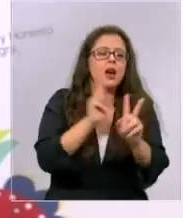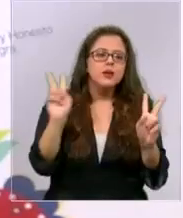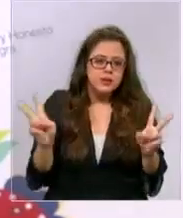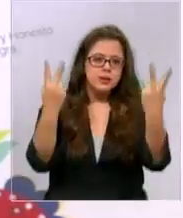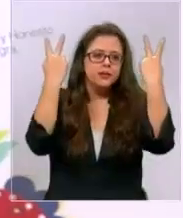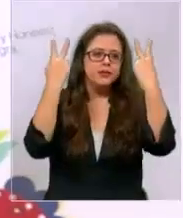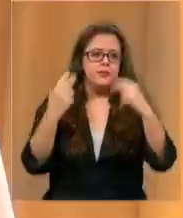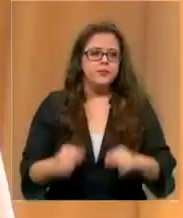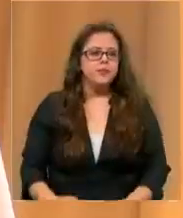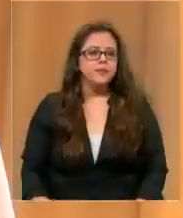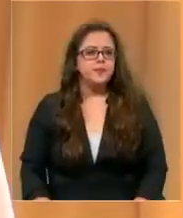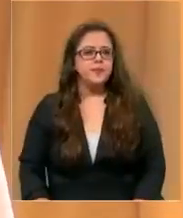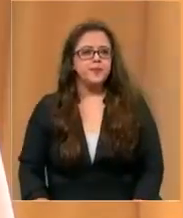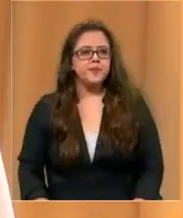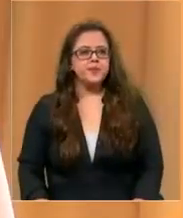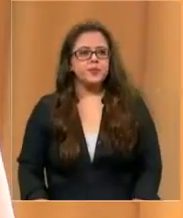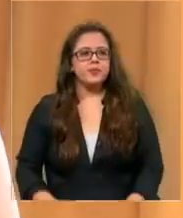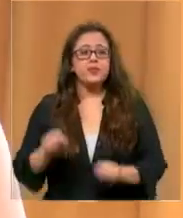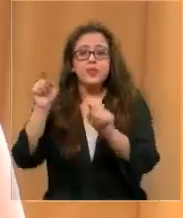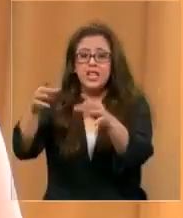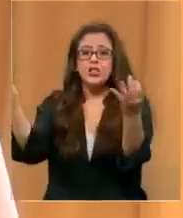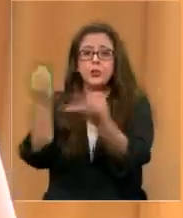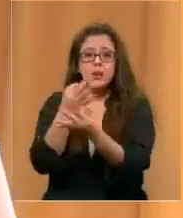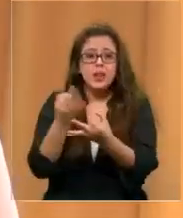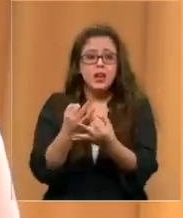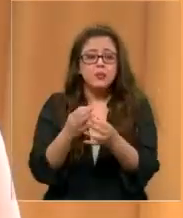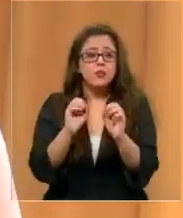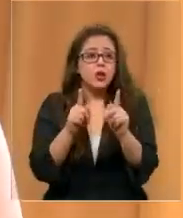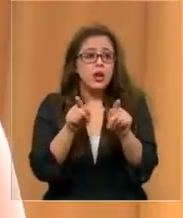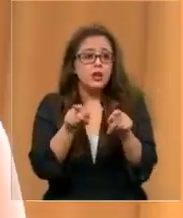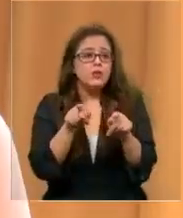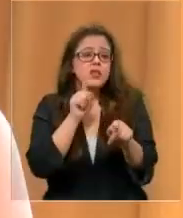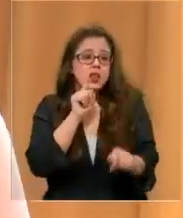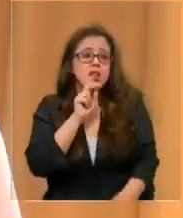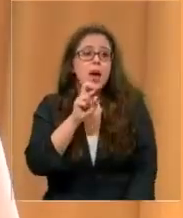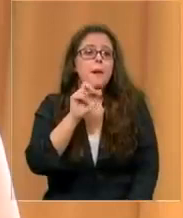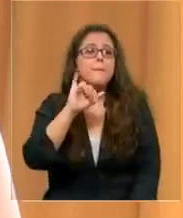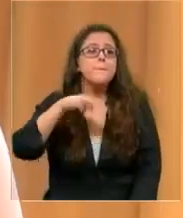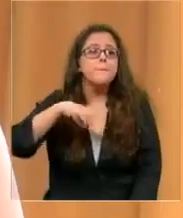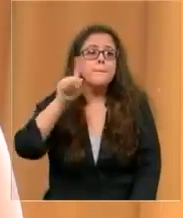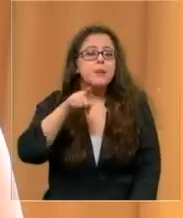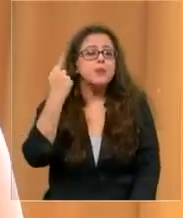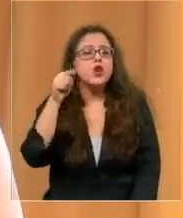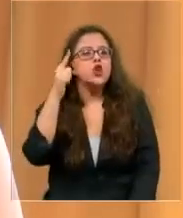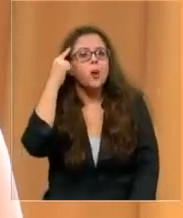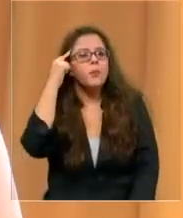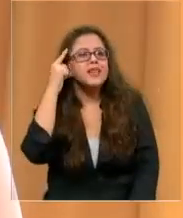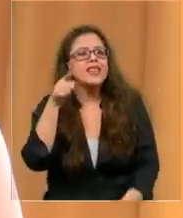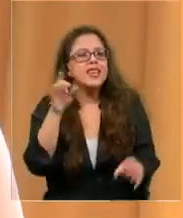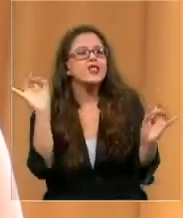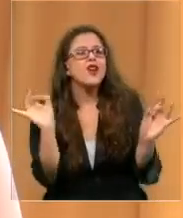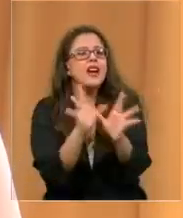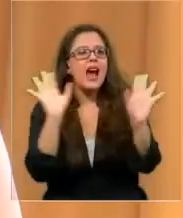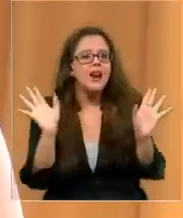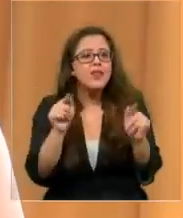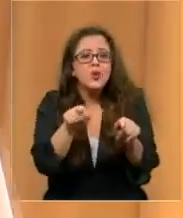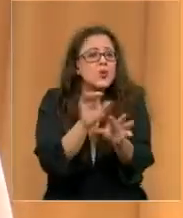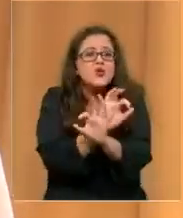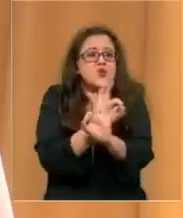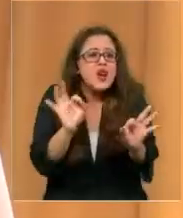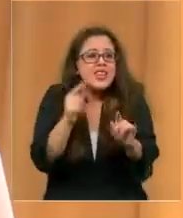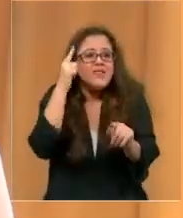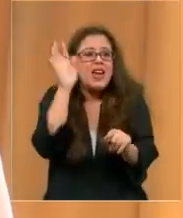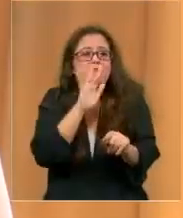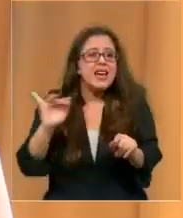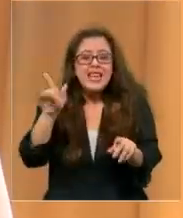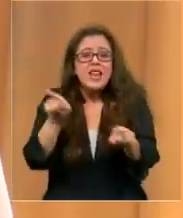pudo salir adelante dicen y nos explican tú te lo tomas ok, tiene PIMS pero jamás piensas la gravedad que es nunca te imaginas